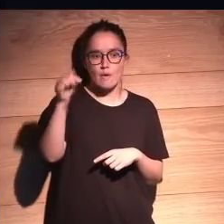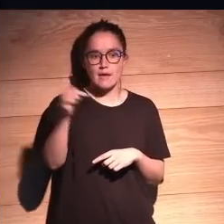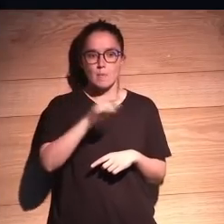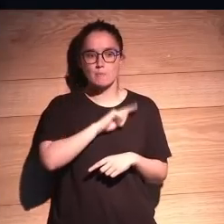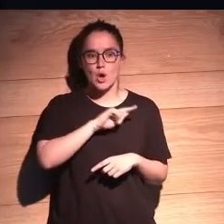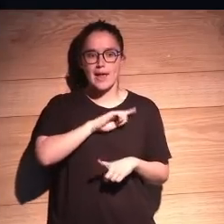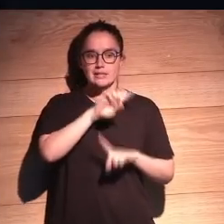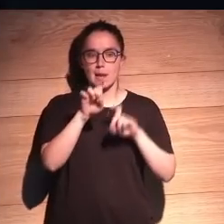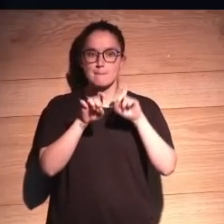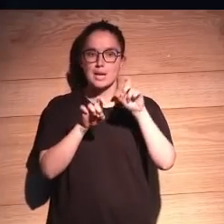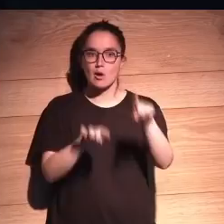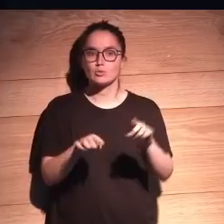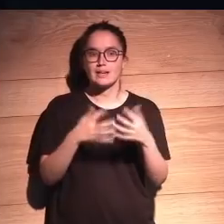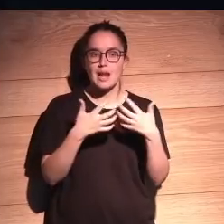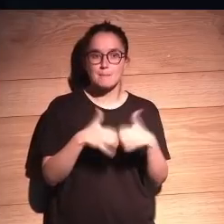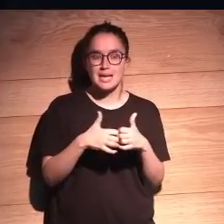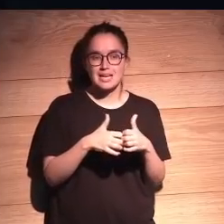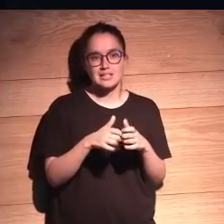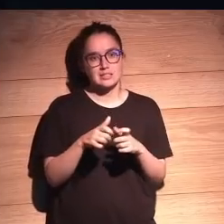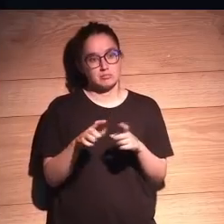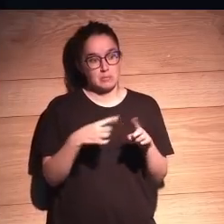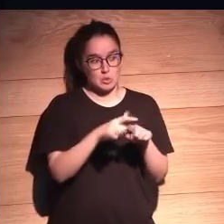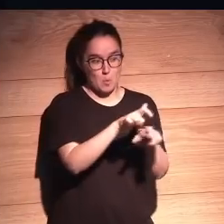se le preguntan a máquinas y humanos